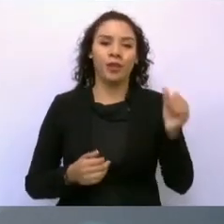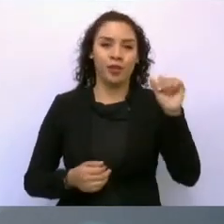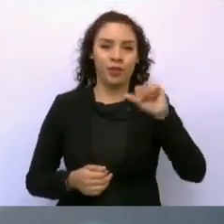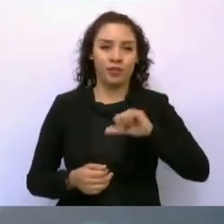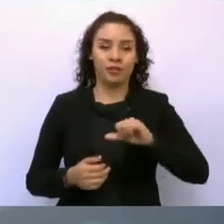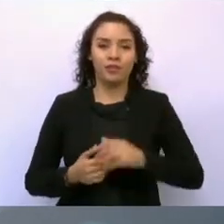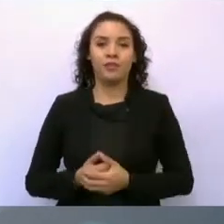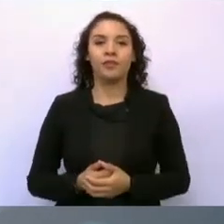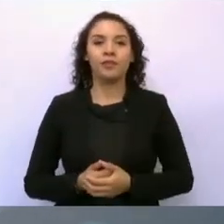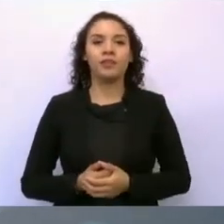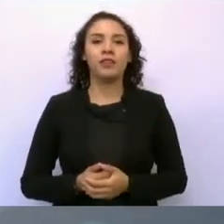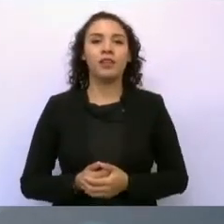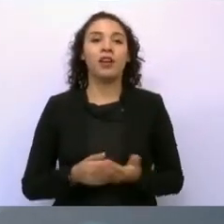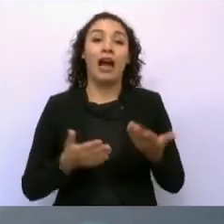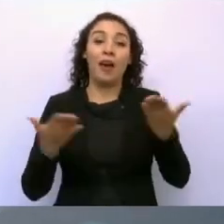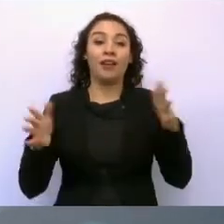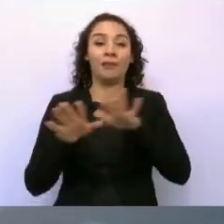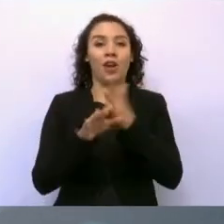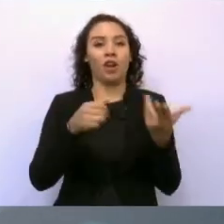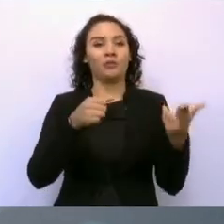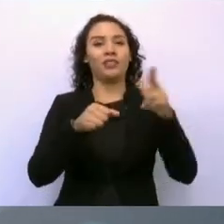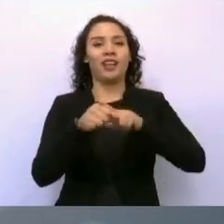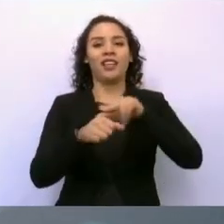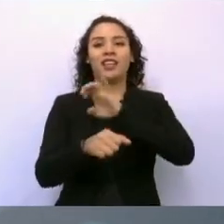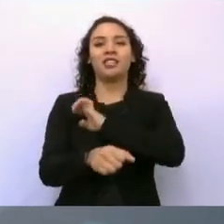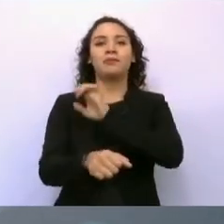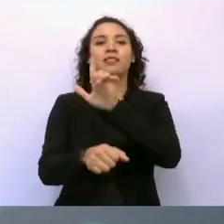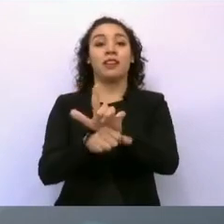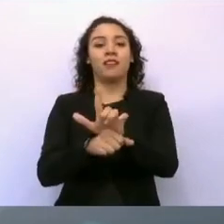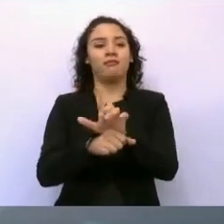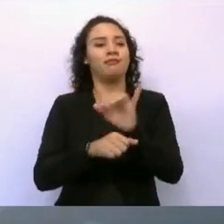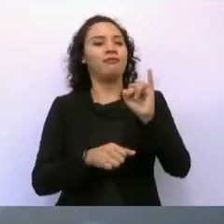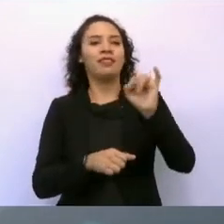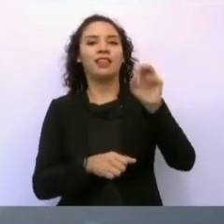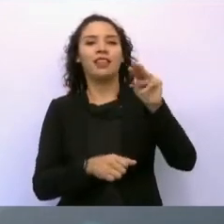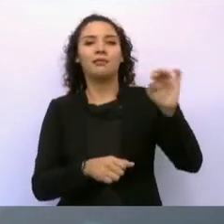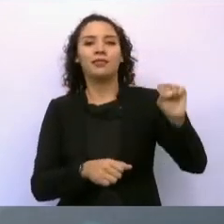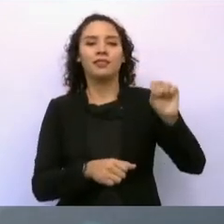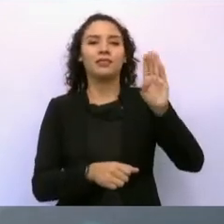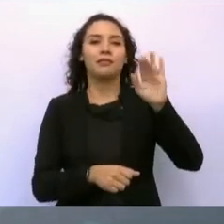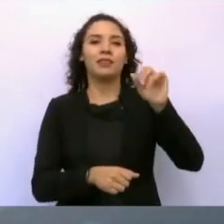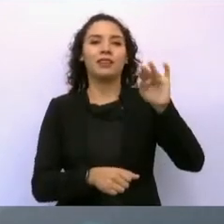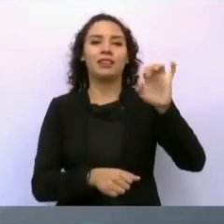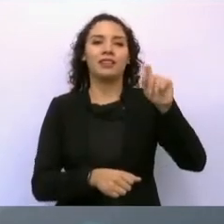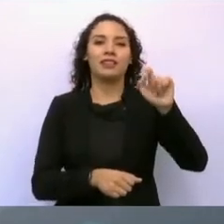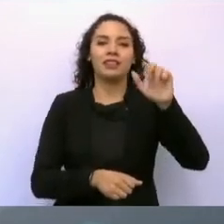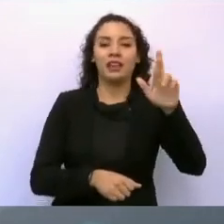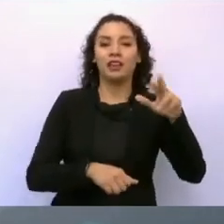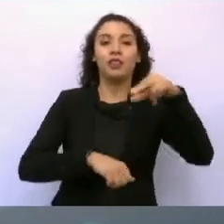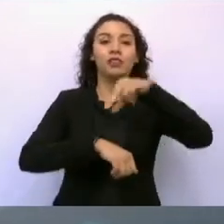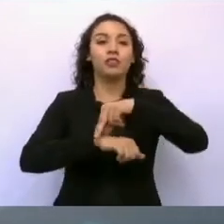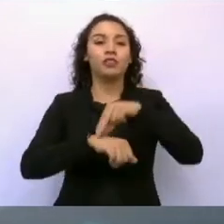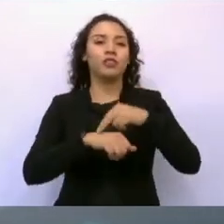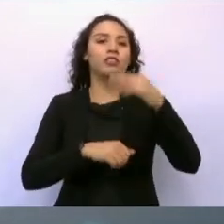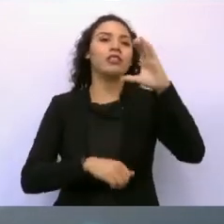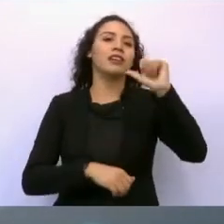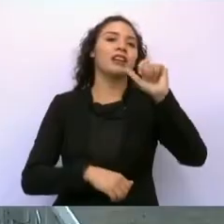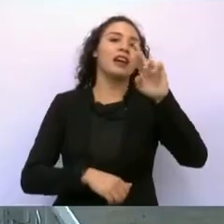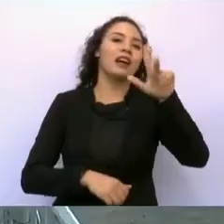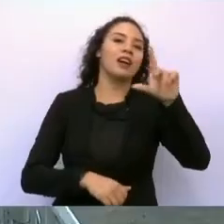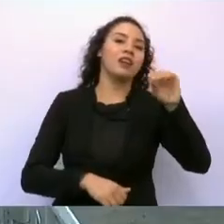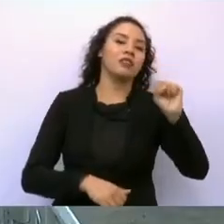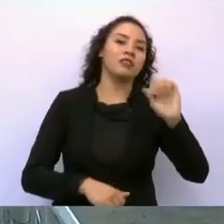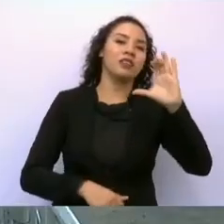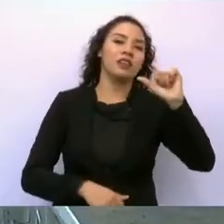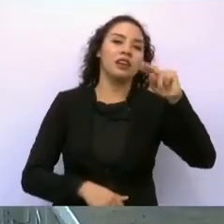Hospital de Especialidades y Bienestar, doctor Carlos Canseco, ícono de